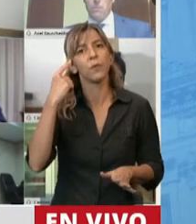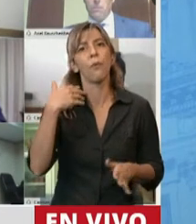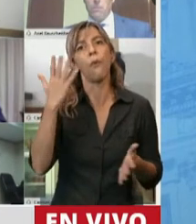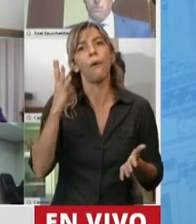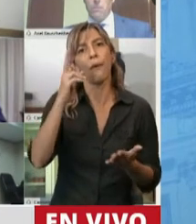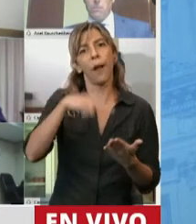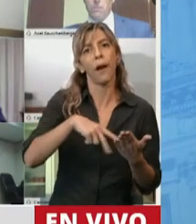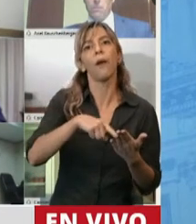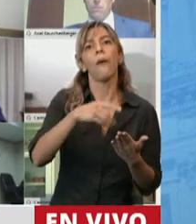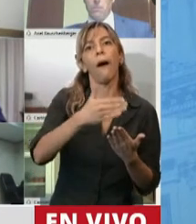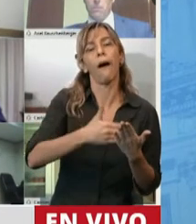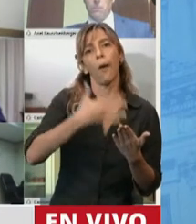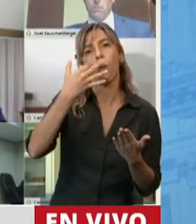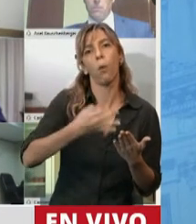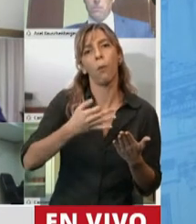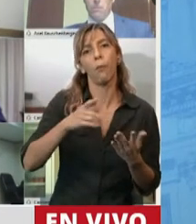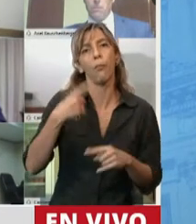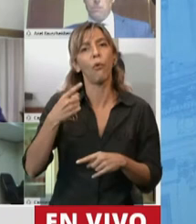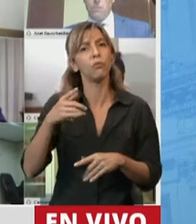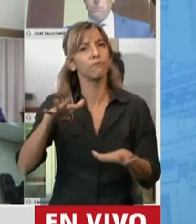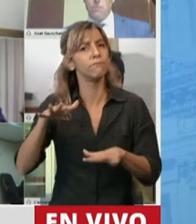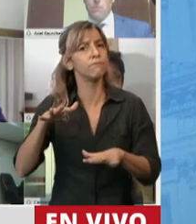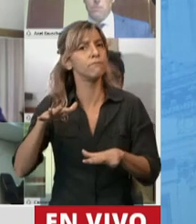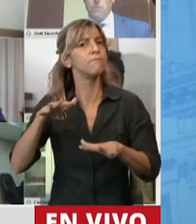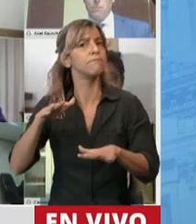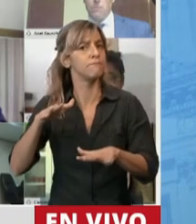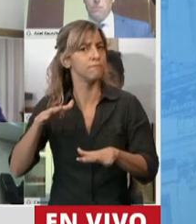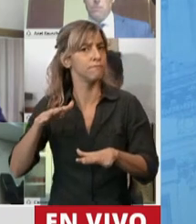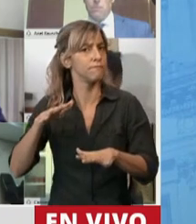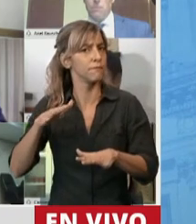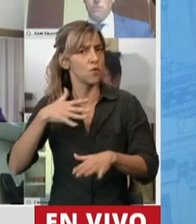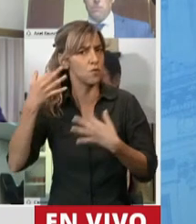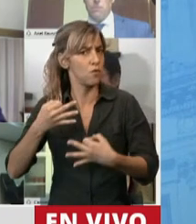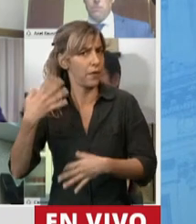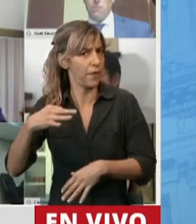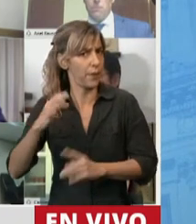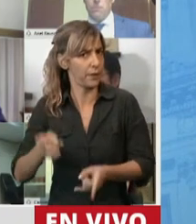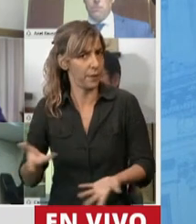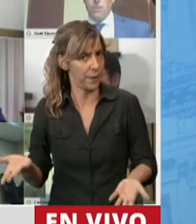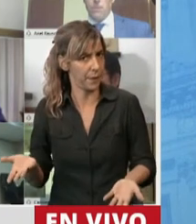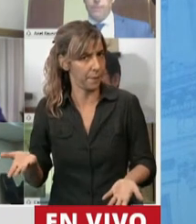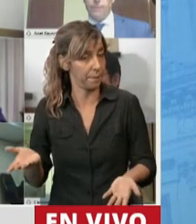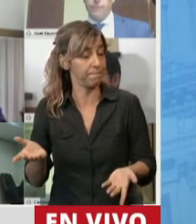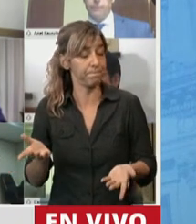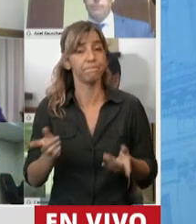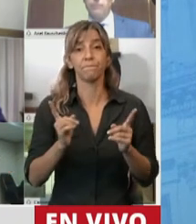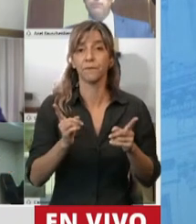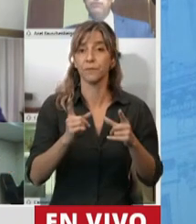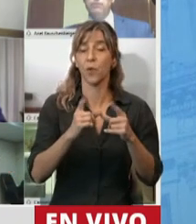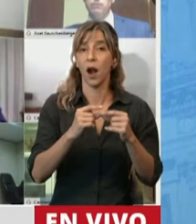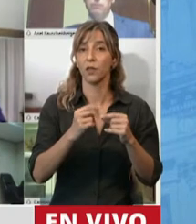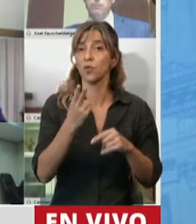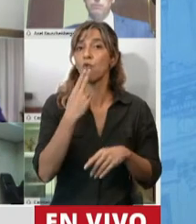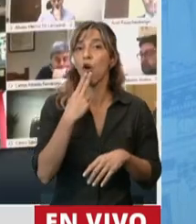apunta fundamentalmente a lo que establece el artículo 11 del dictamen en